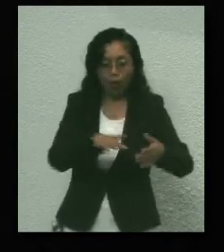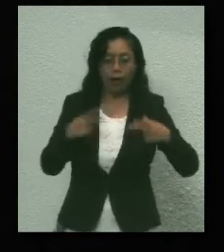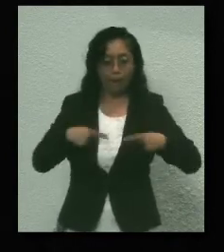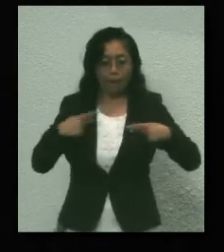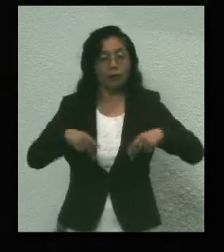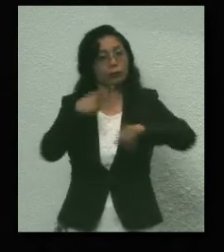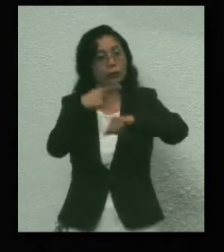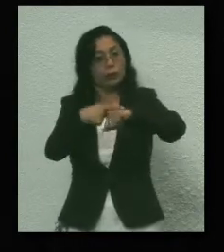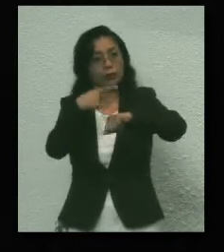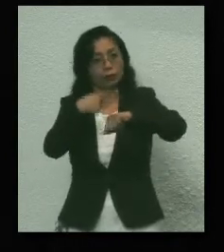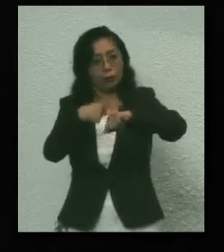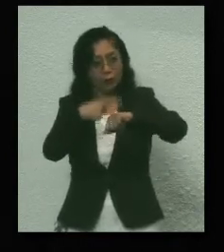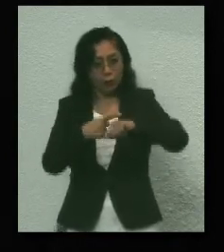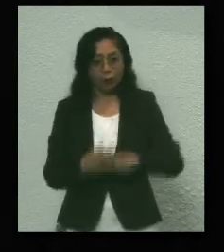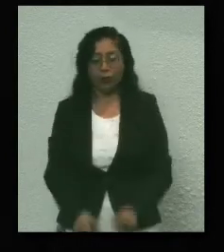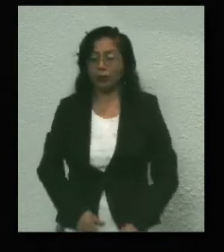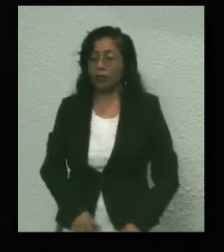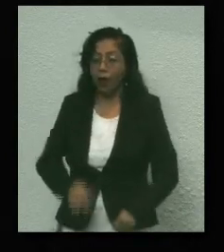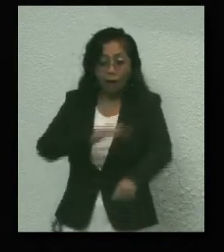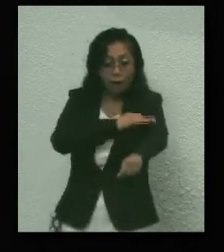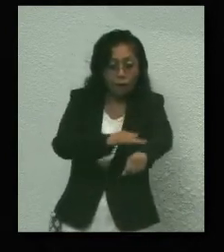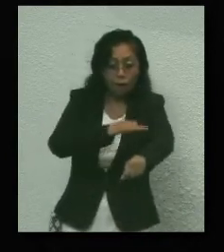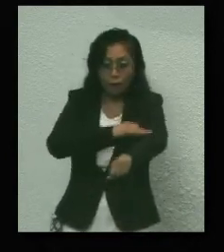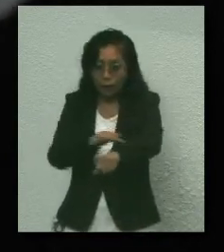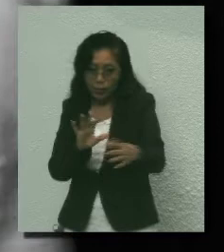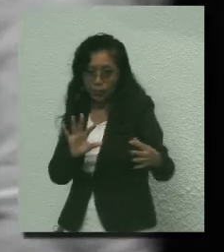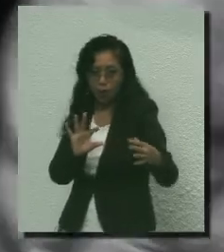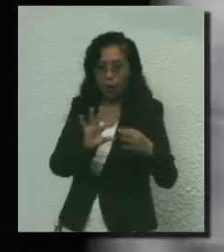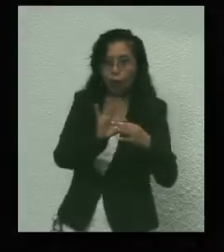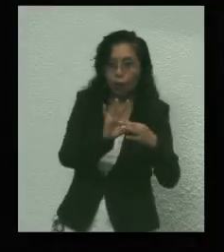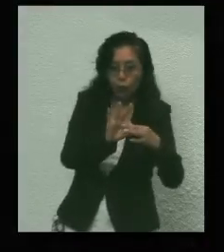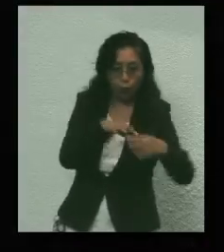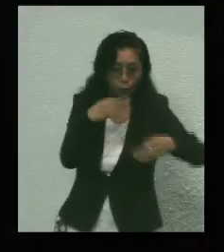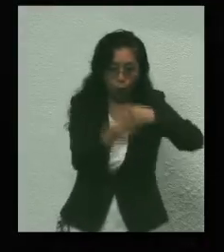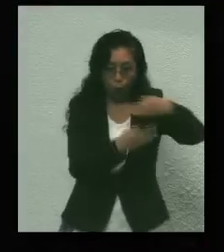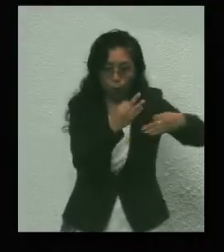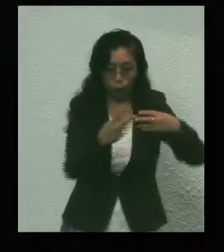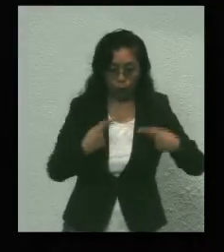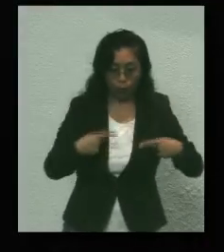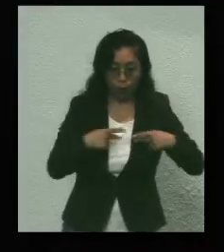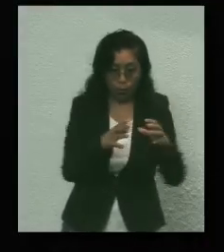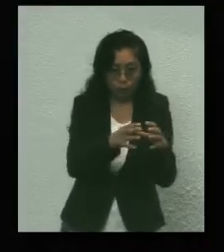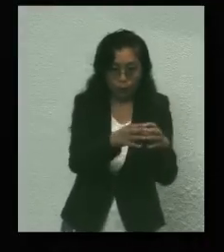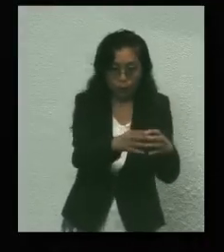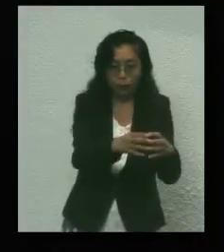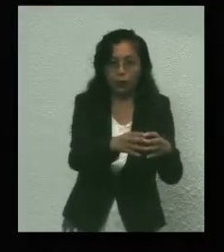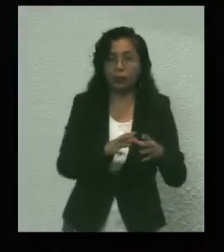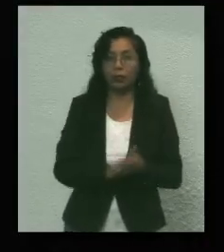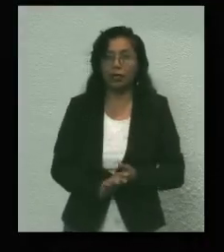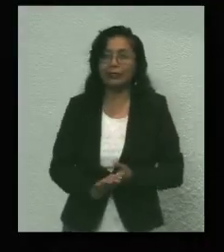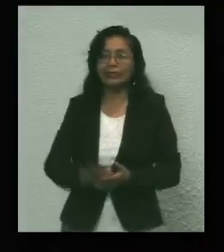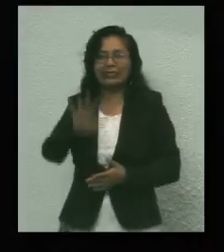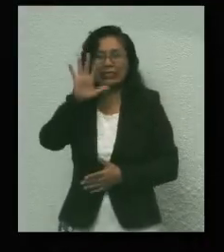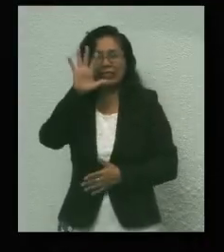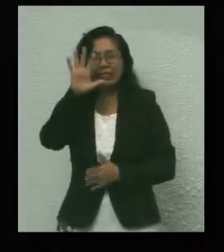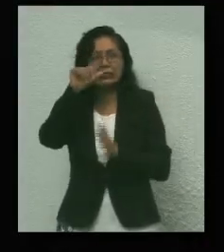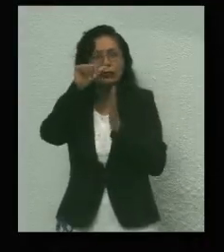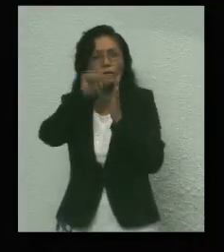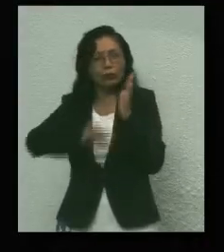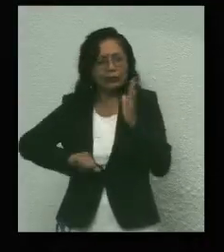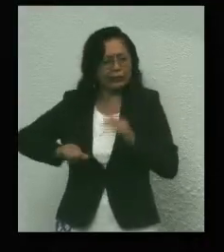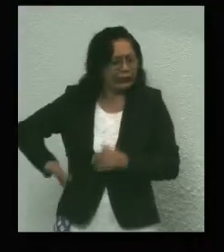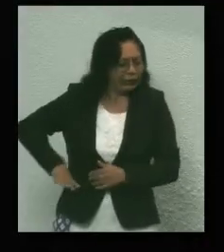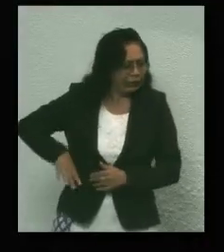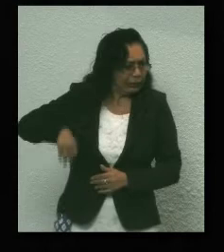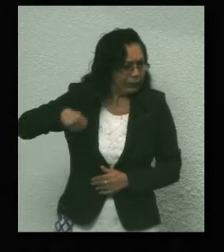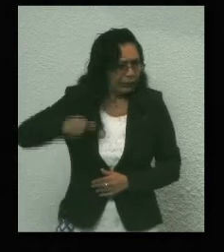Permitió a muchas familias quintanarruenses seguir unidas con todos sus integrantes vivos. Han sido cinco meses de lucha ante esta